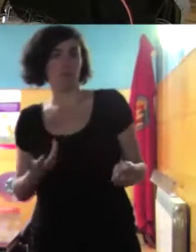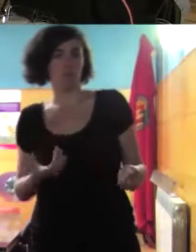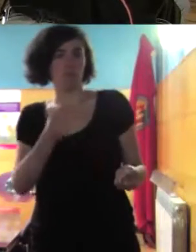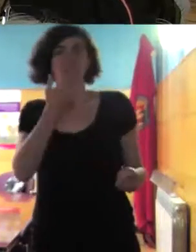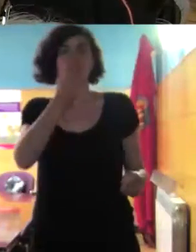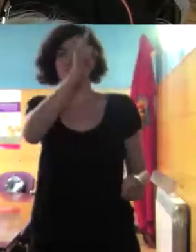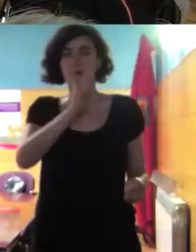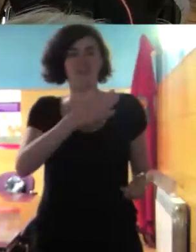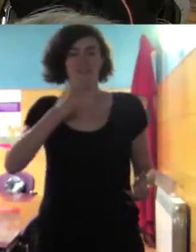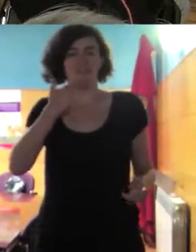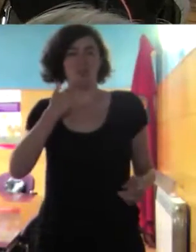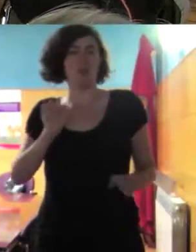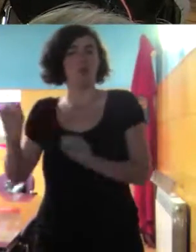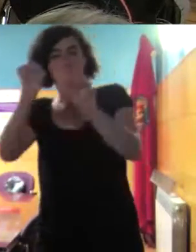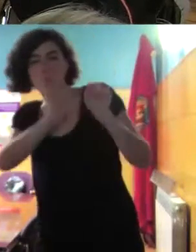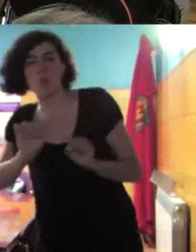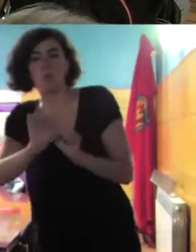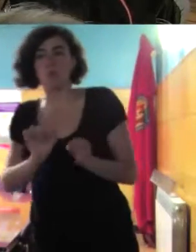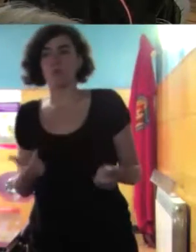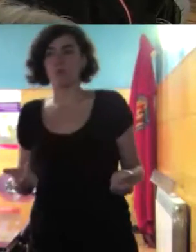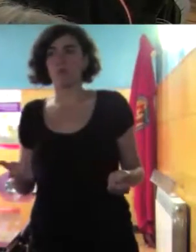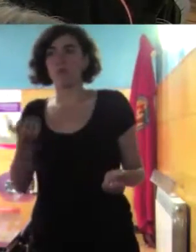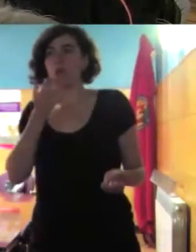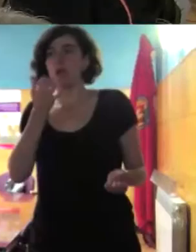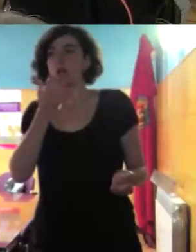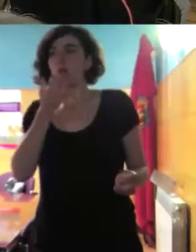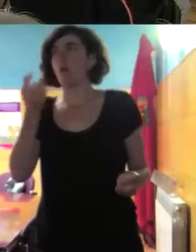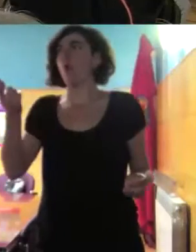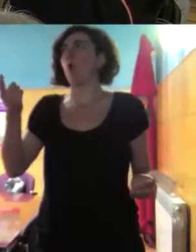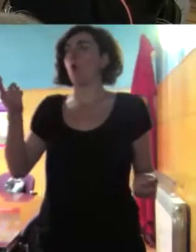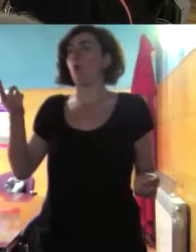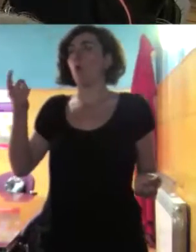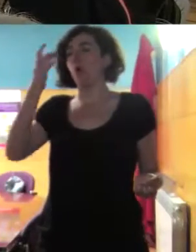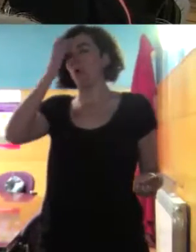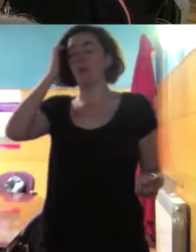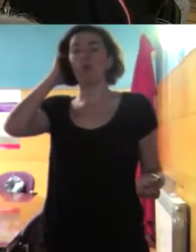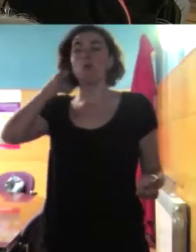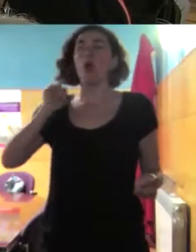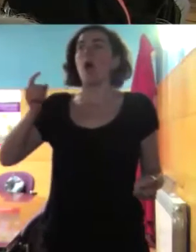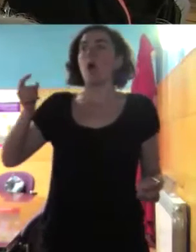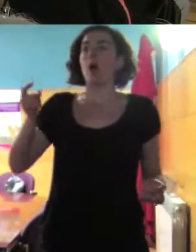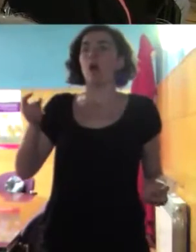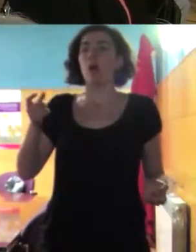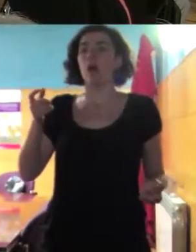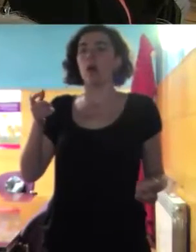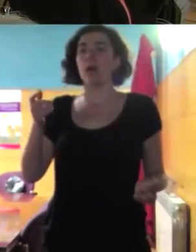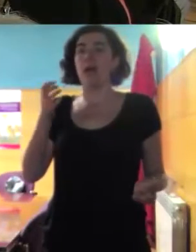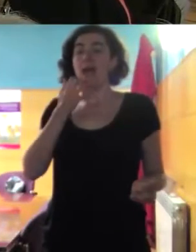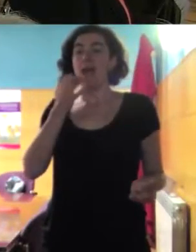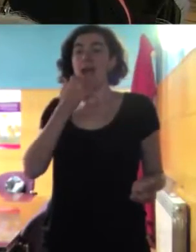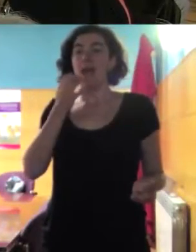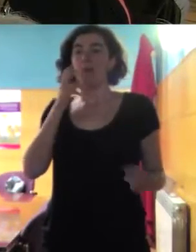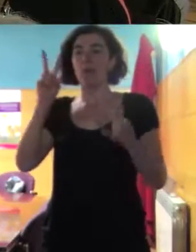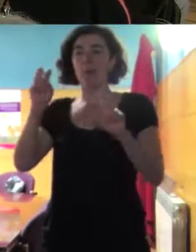tener bueno también derecho a ir a la natación o lo que sea y en cambio pues bueno en el otro caso pues se percibe un